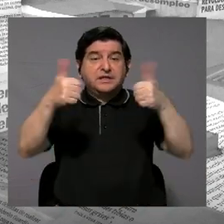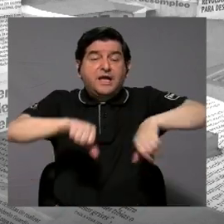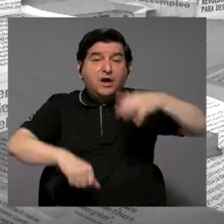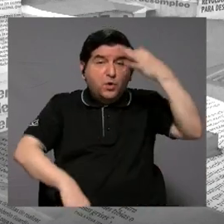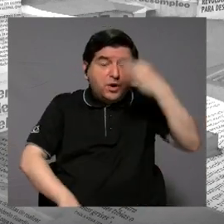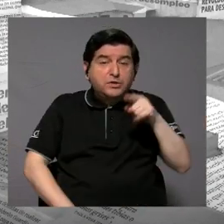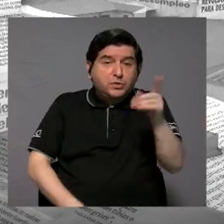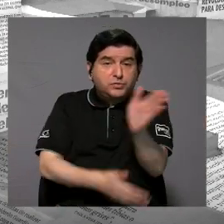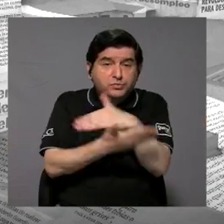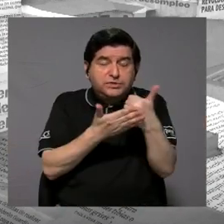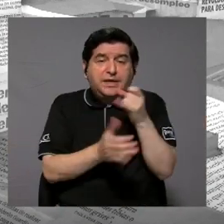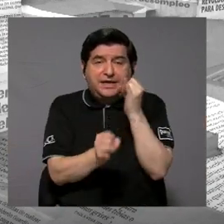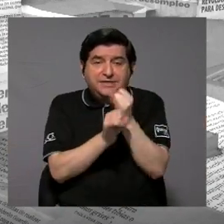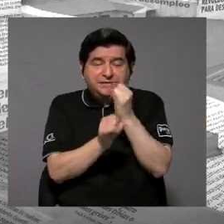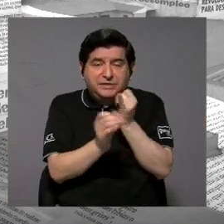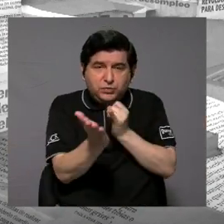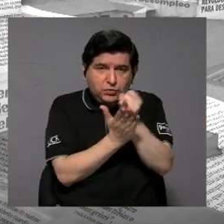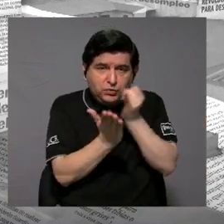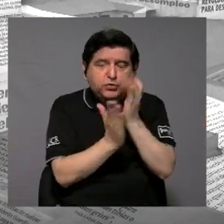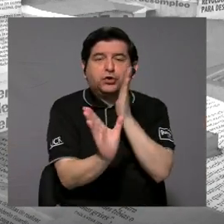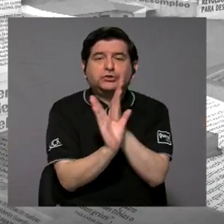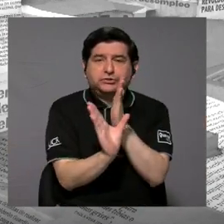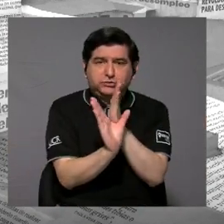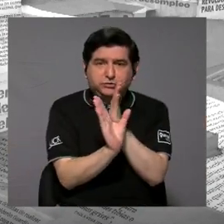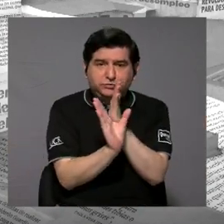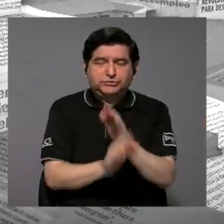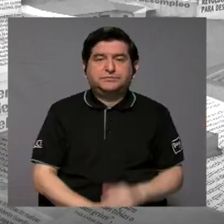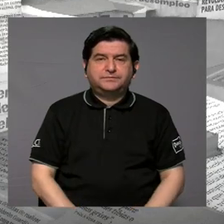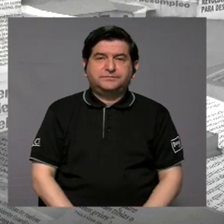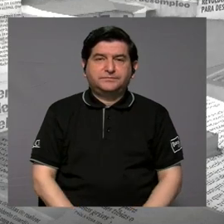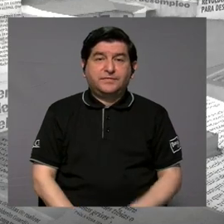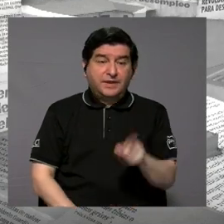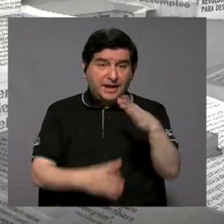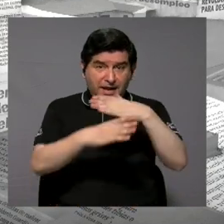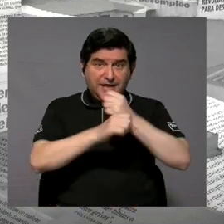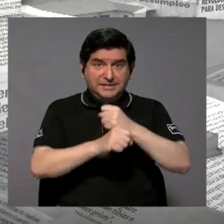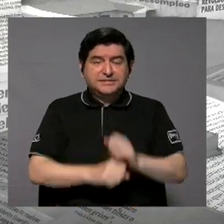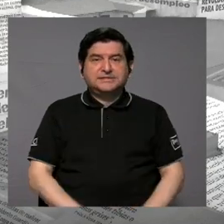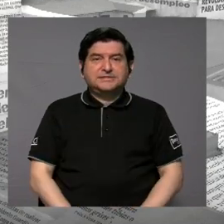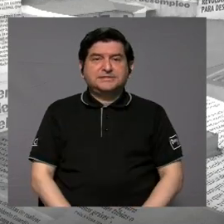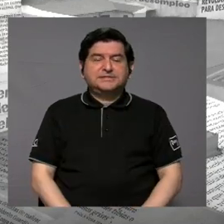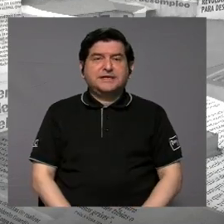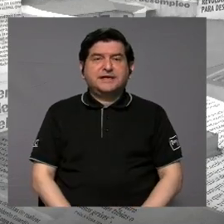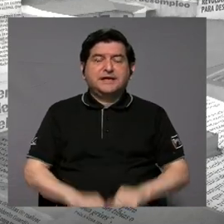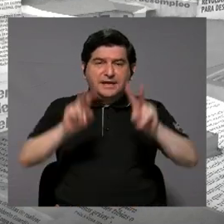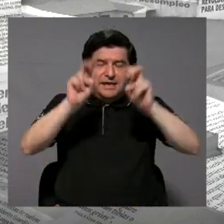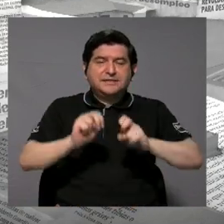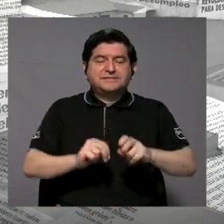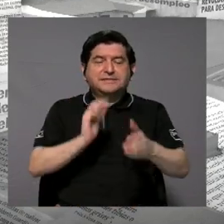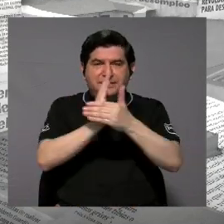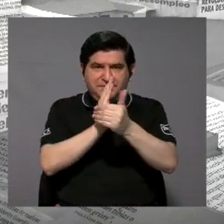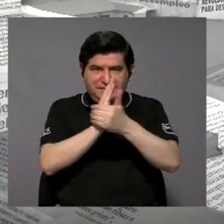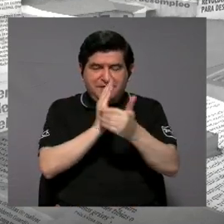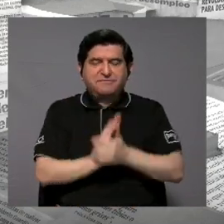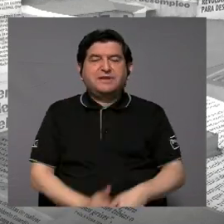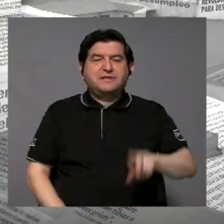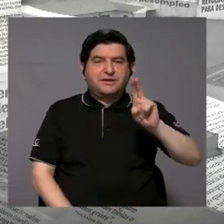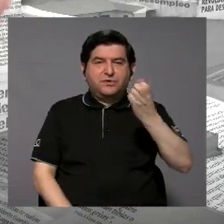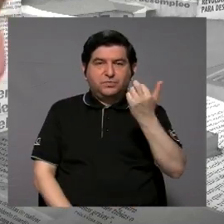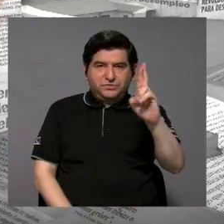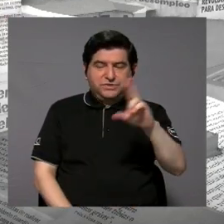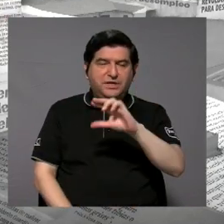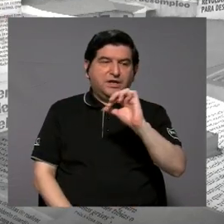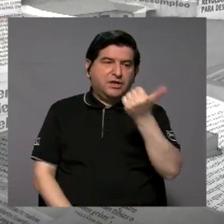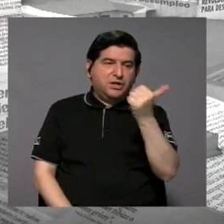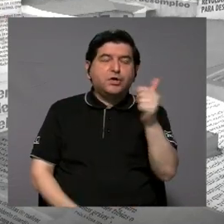criterio, y usted como parte del Instituto de Investigaciones Psicológicas, en donde se hacen las pruebas de actitud de la Universidad de Costa Rica